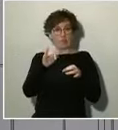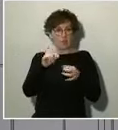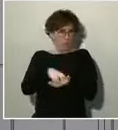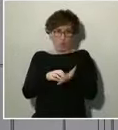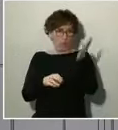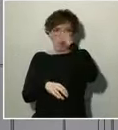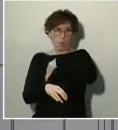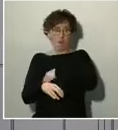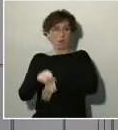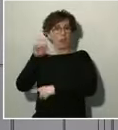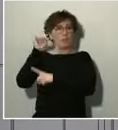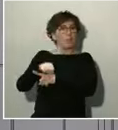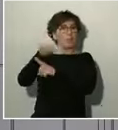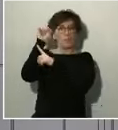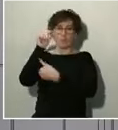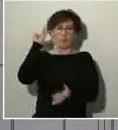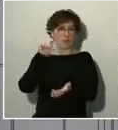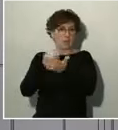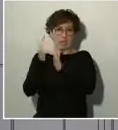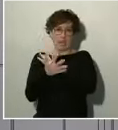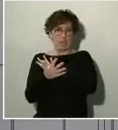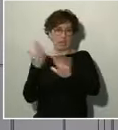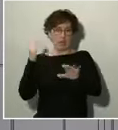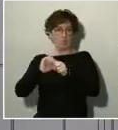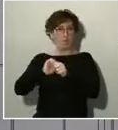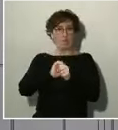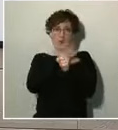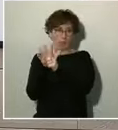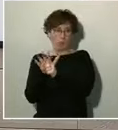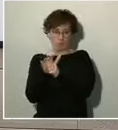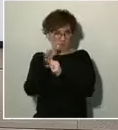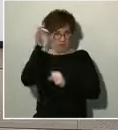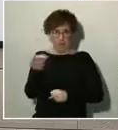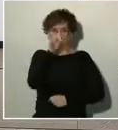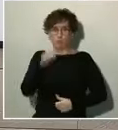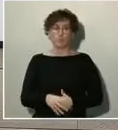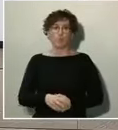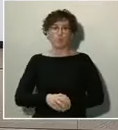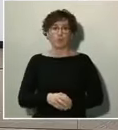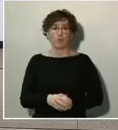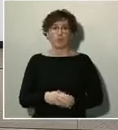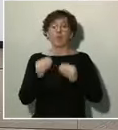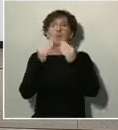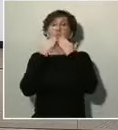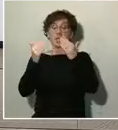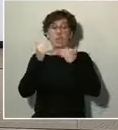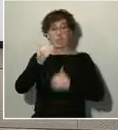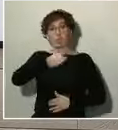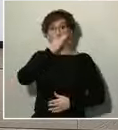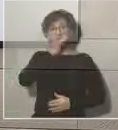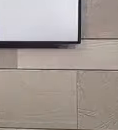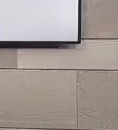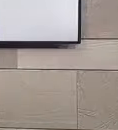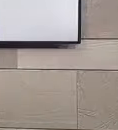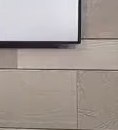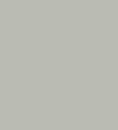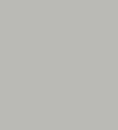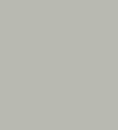virus del COVID-19. Muchas gracias y buenas tardes. Gracias, presidente. Gracias a todos los participantes.